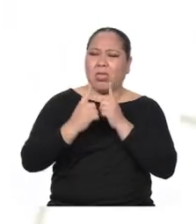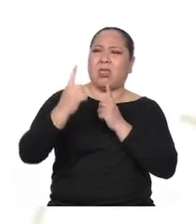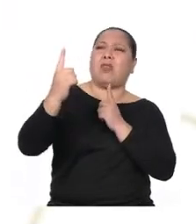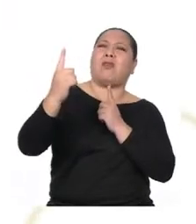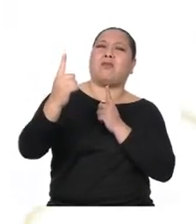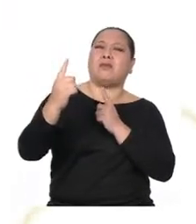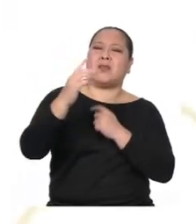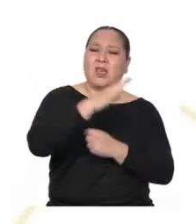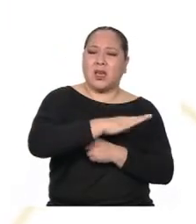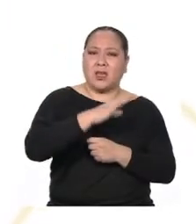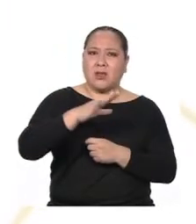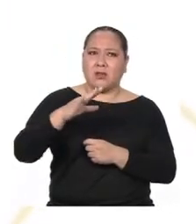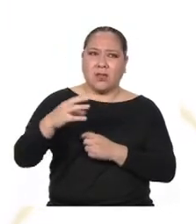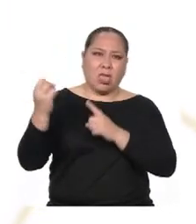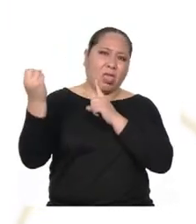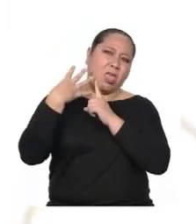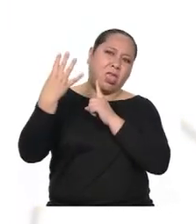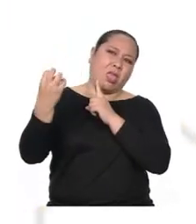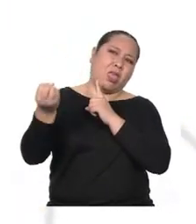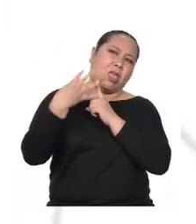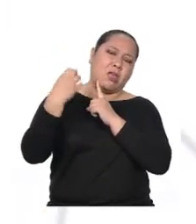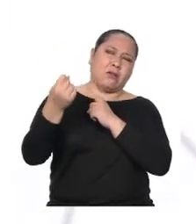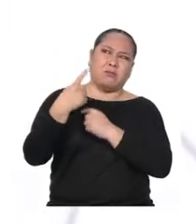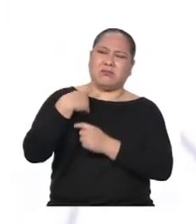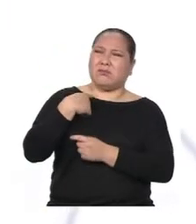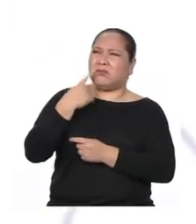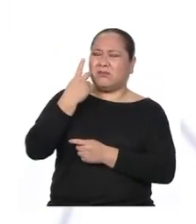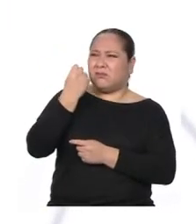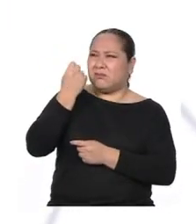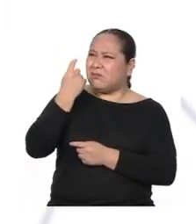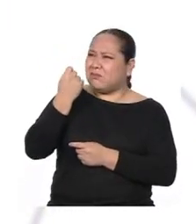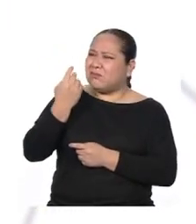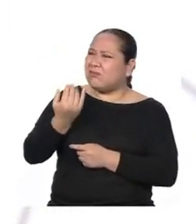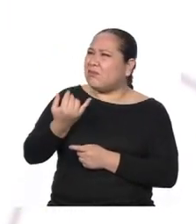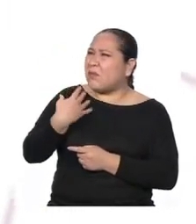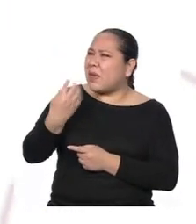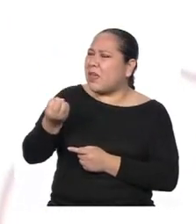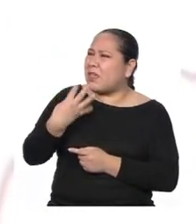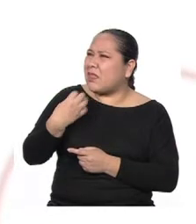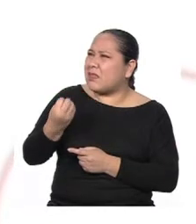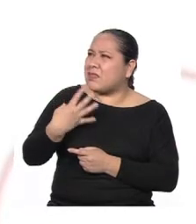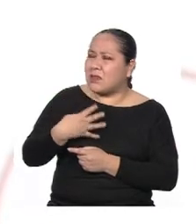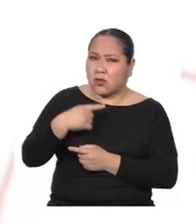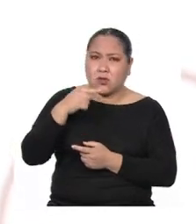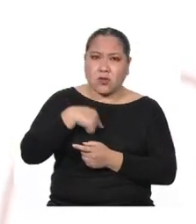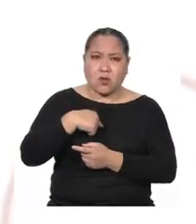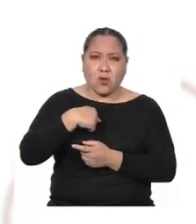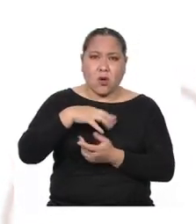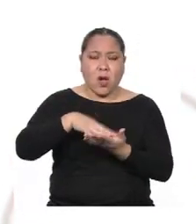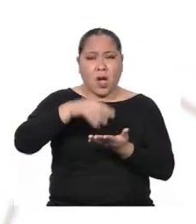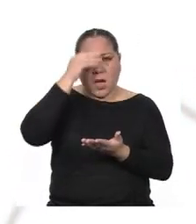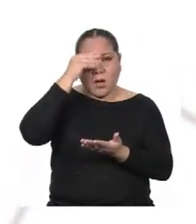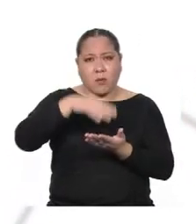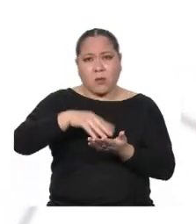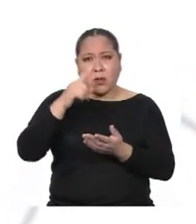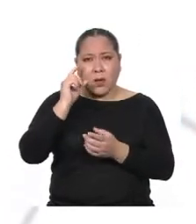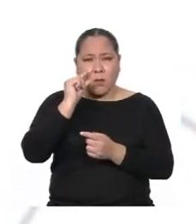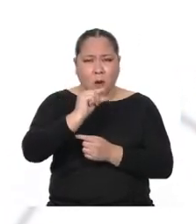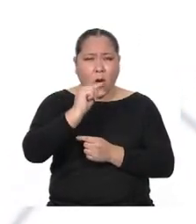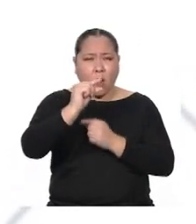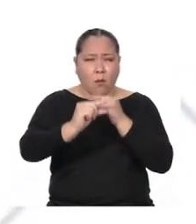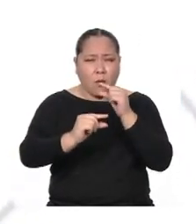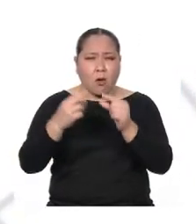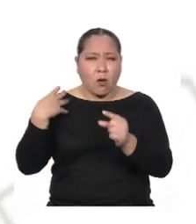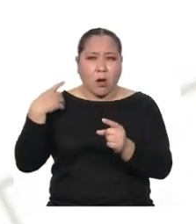Y los niños me gritaban cosas que al principio no entendía Aunque fui aprendiendo el castellano Lo